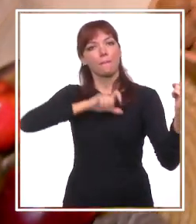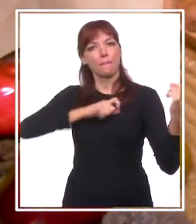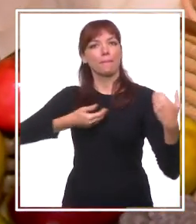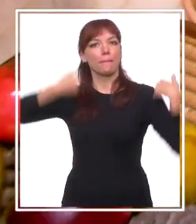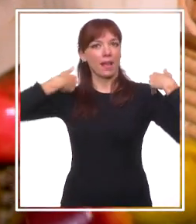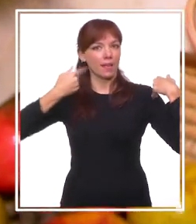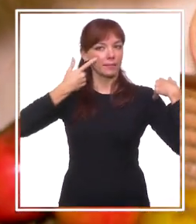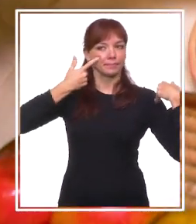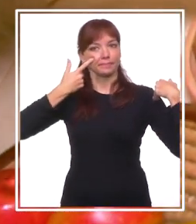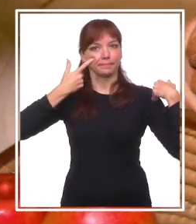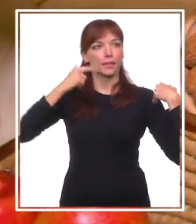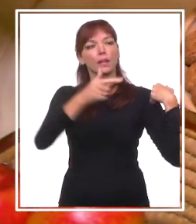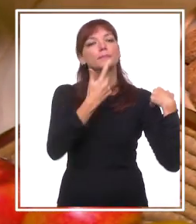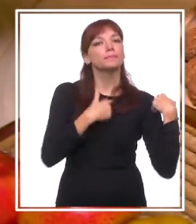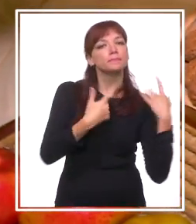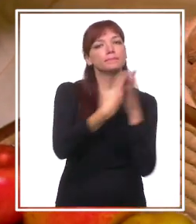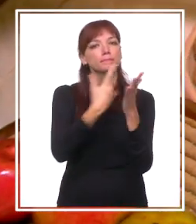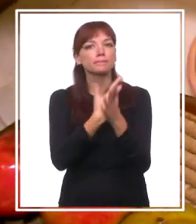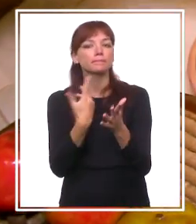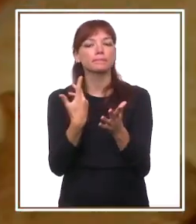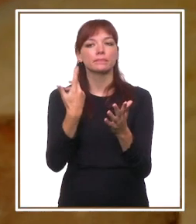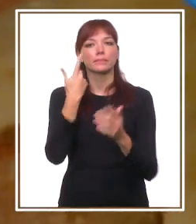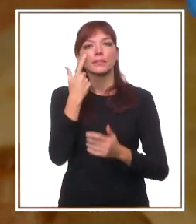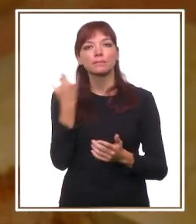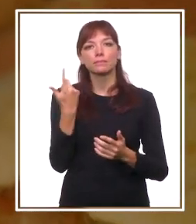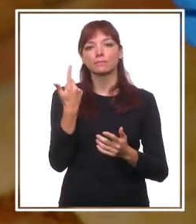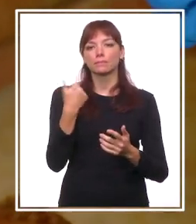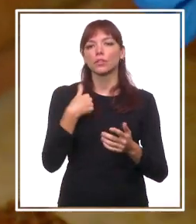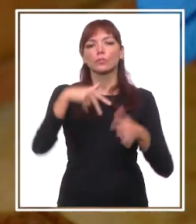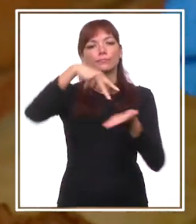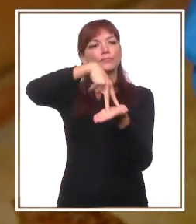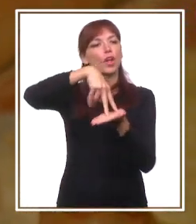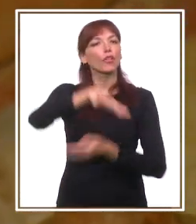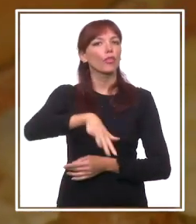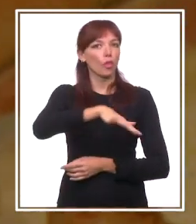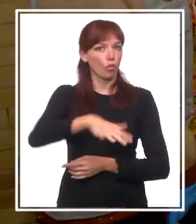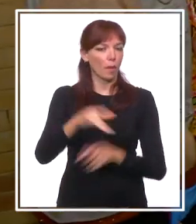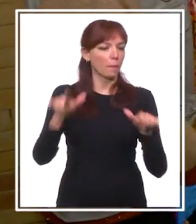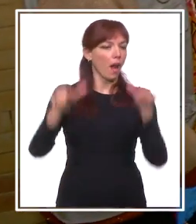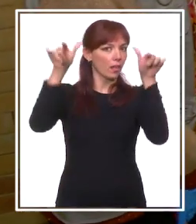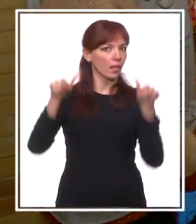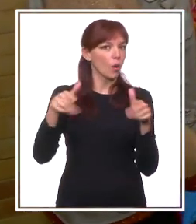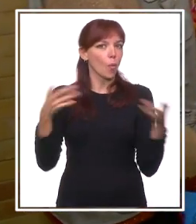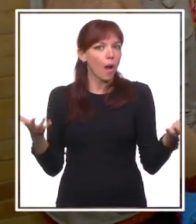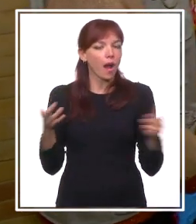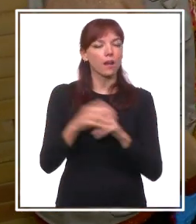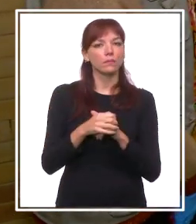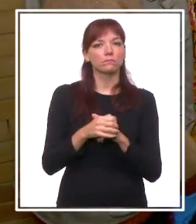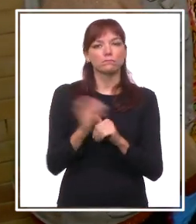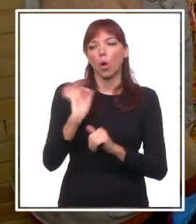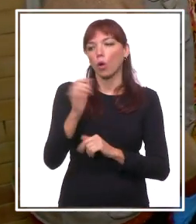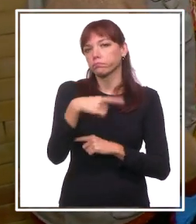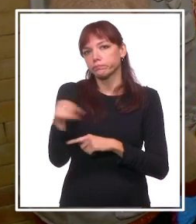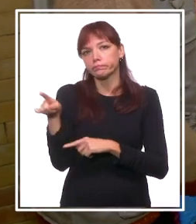y así pues me va diciendo ¿yo tengo que estar en tal planta o tengo que estar